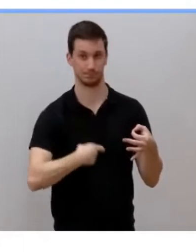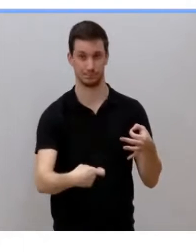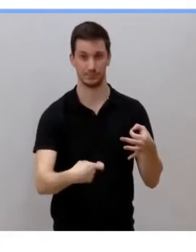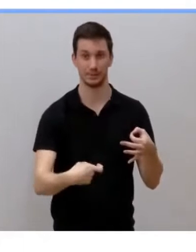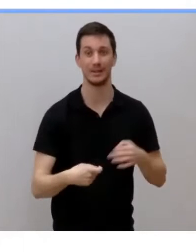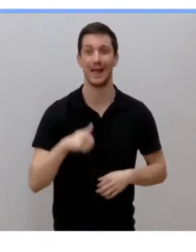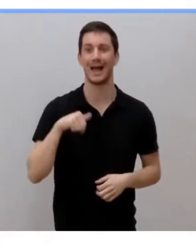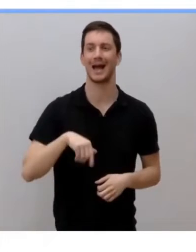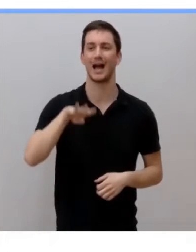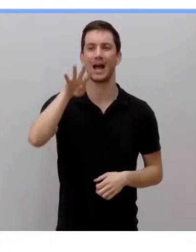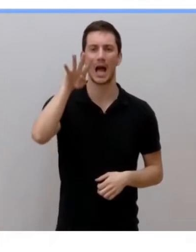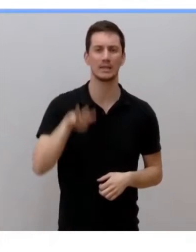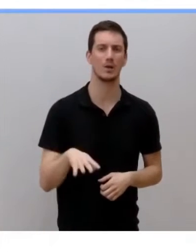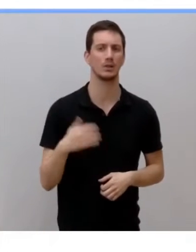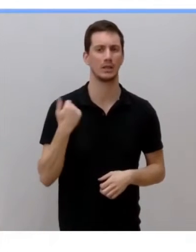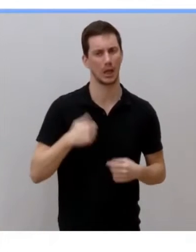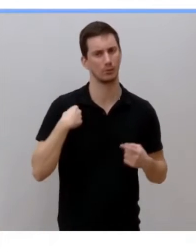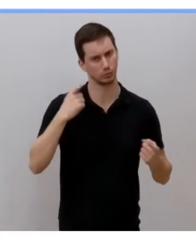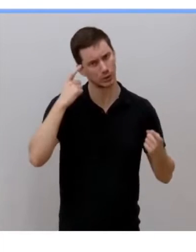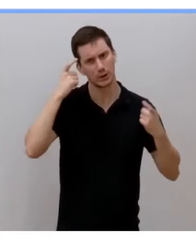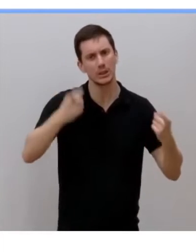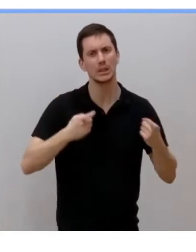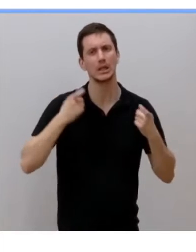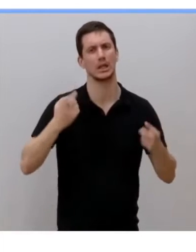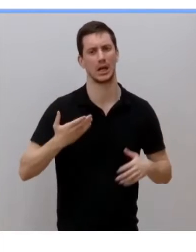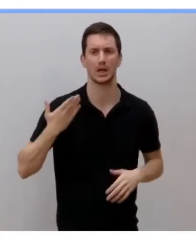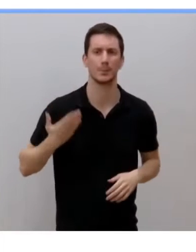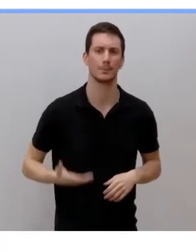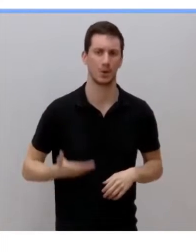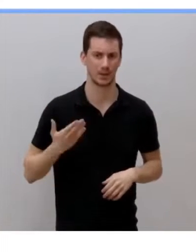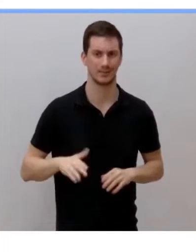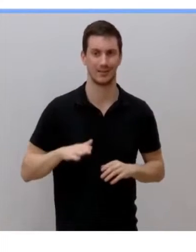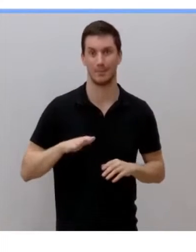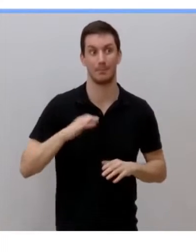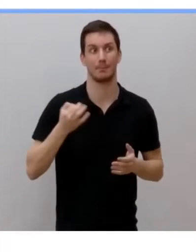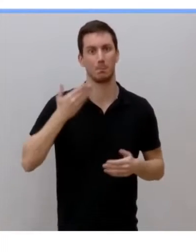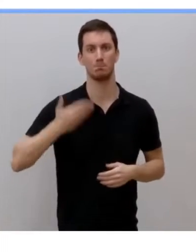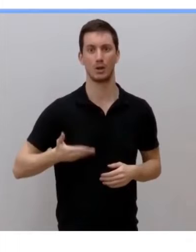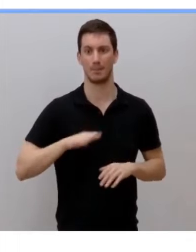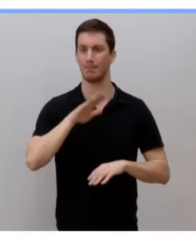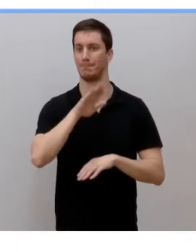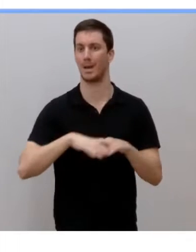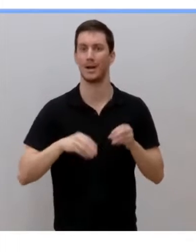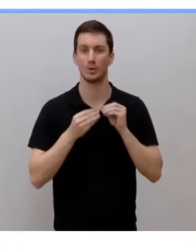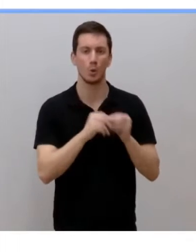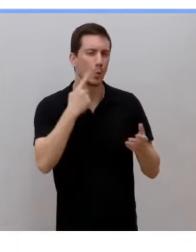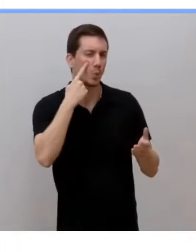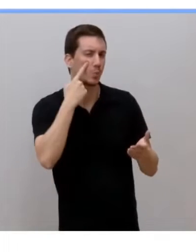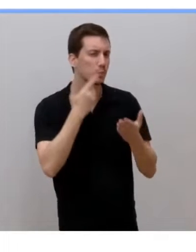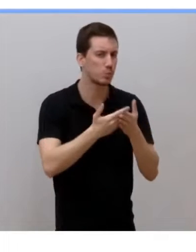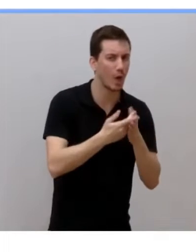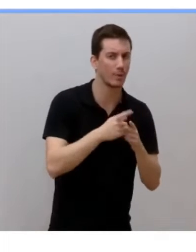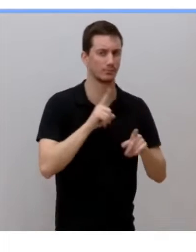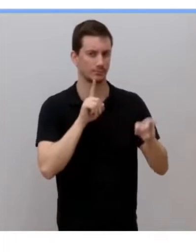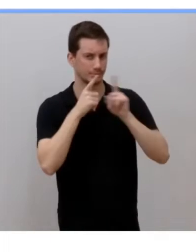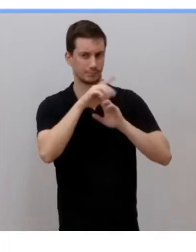Cataluña ha hecho un esfuerzo muy importante a la hora de hacer todo un programa de cribados ligados